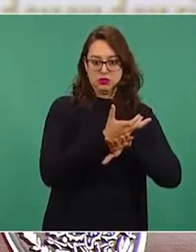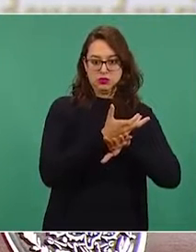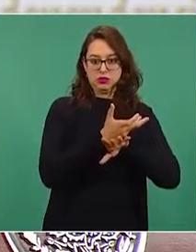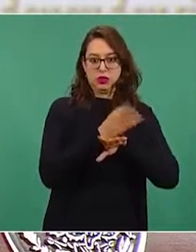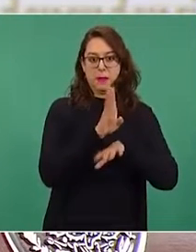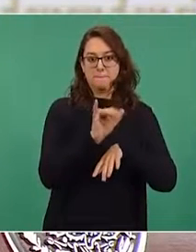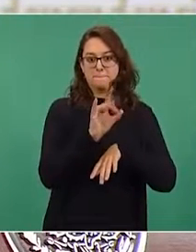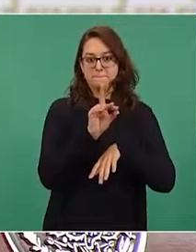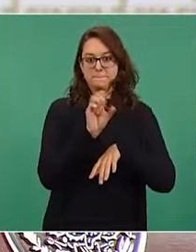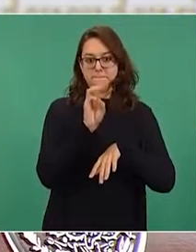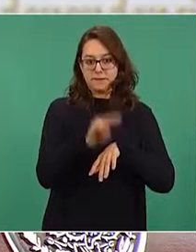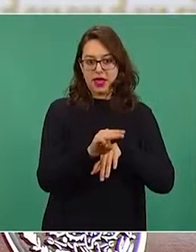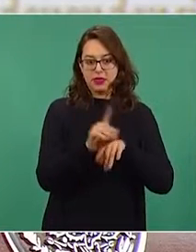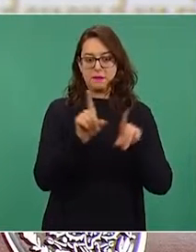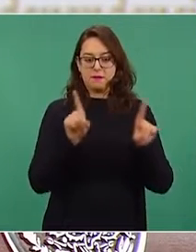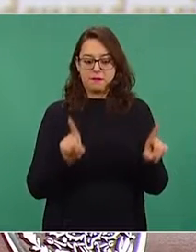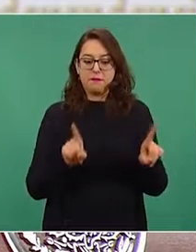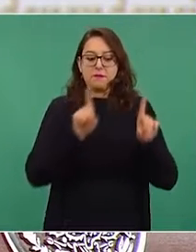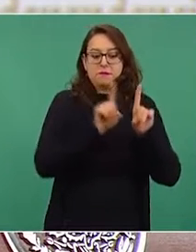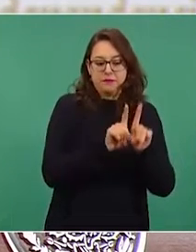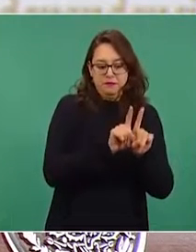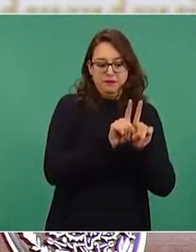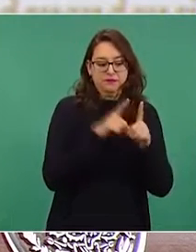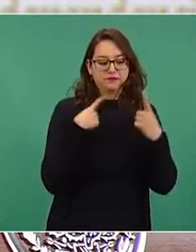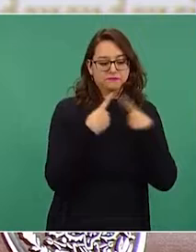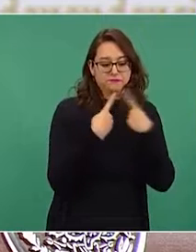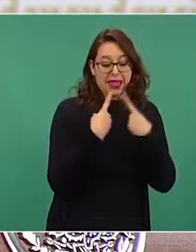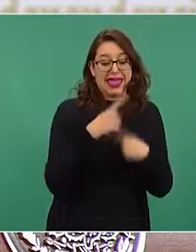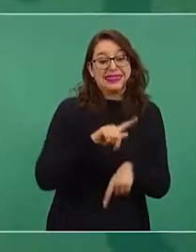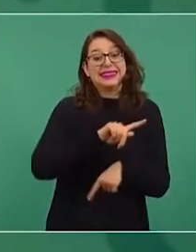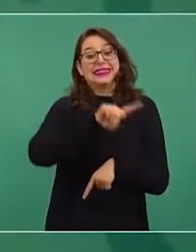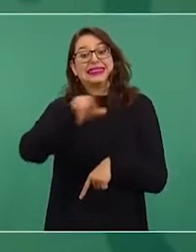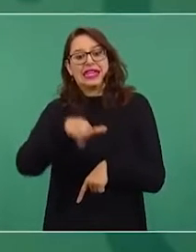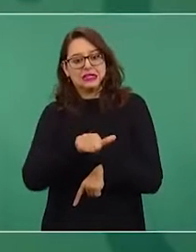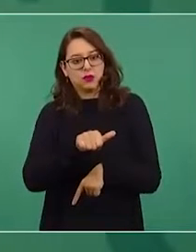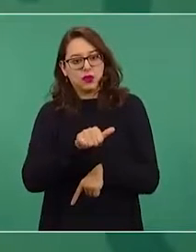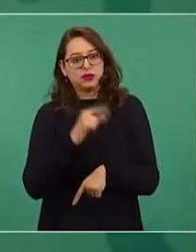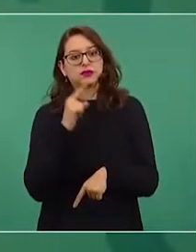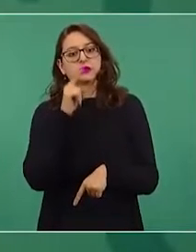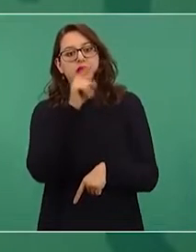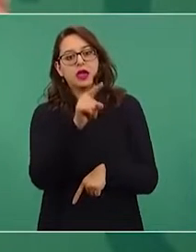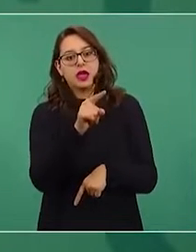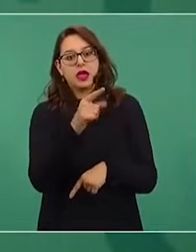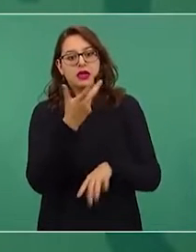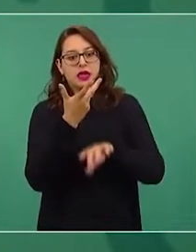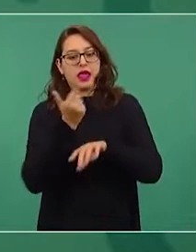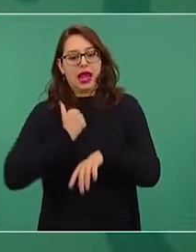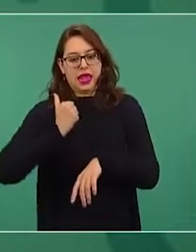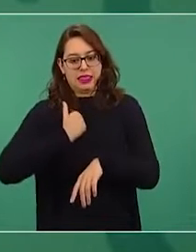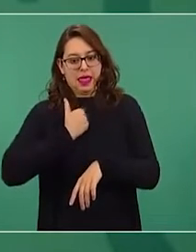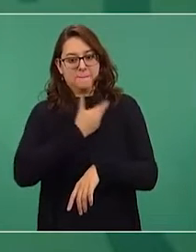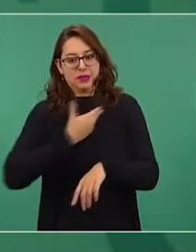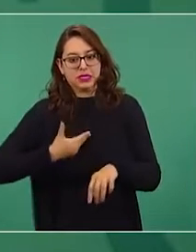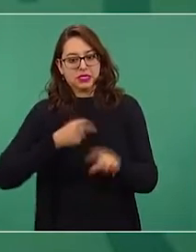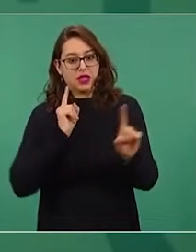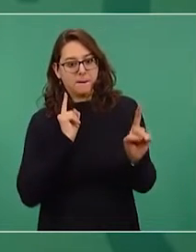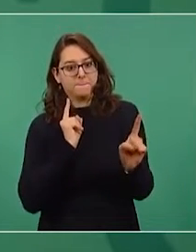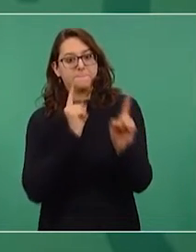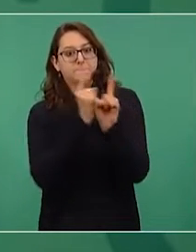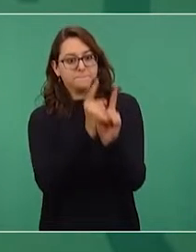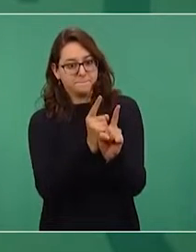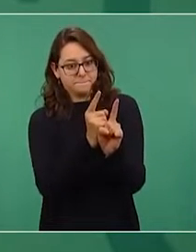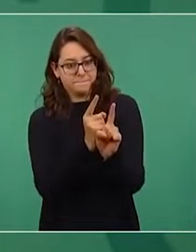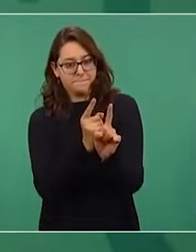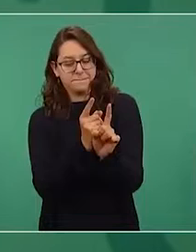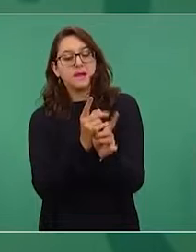Biden, con el primer ministro Trudeau. Y luego ya viene una